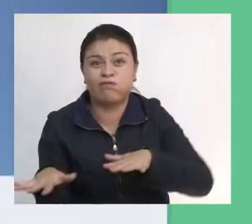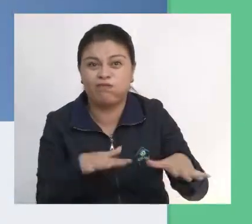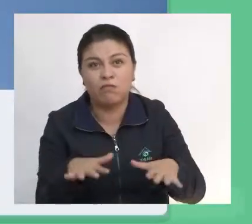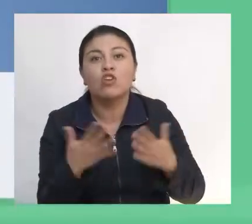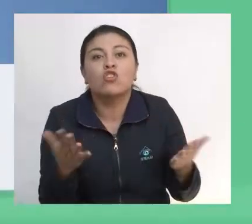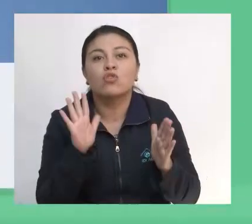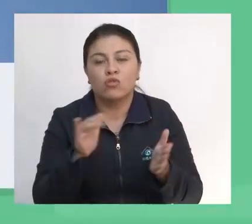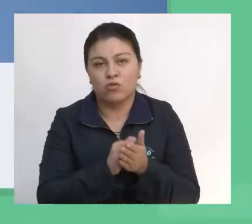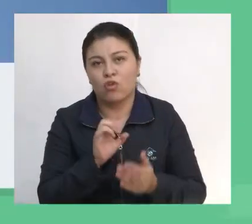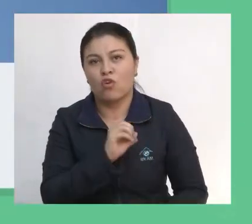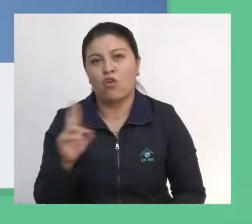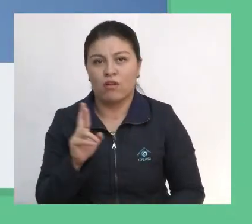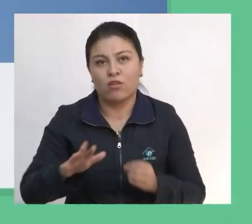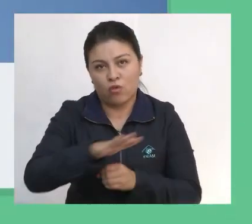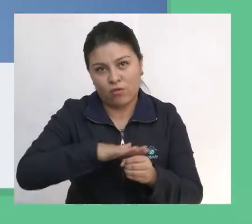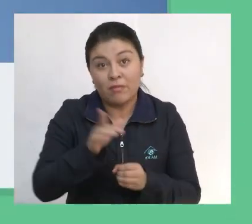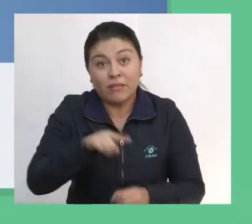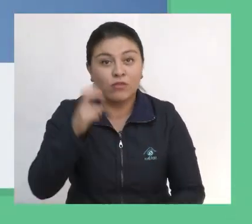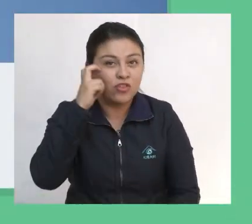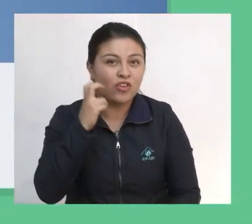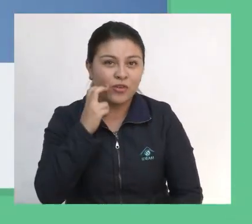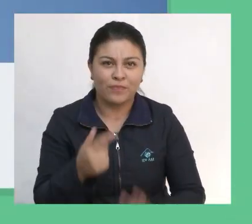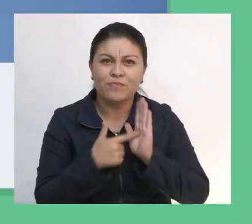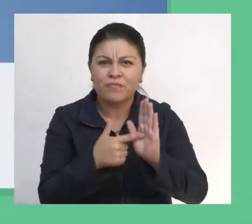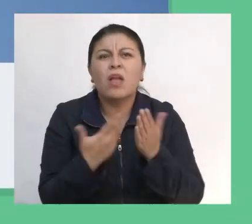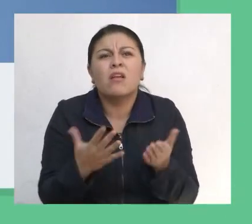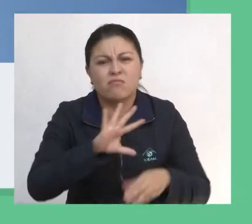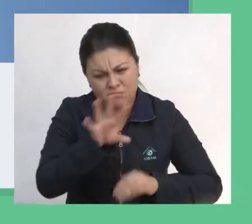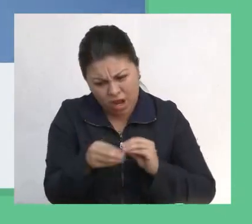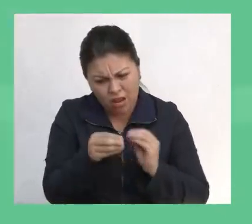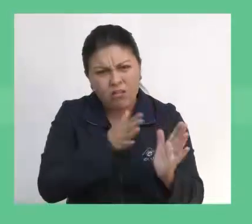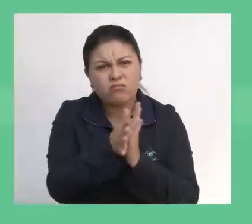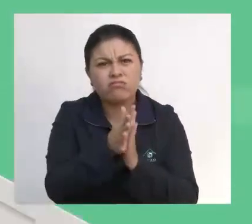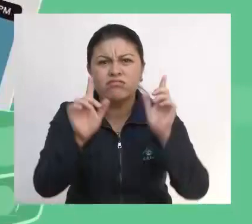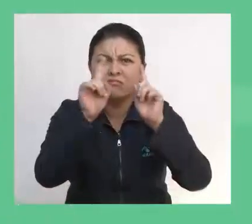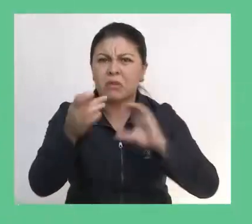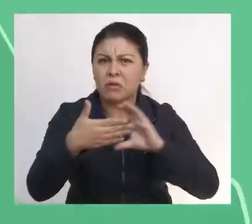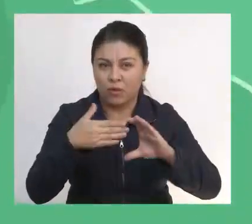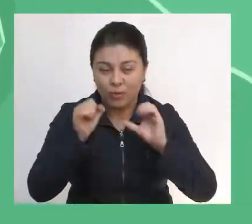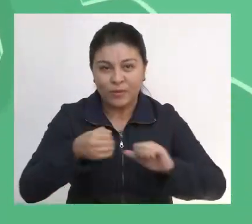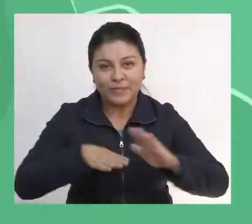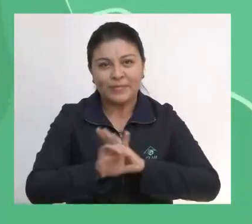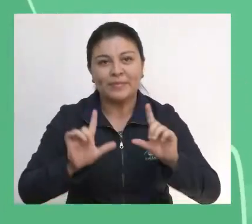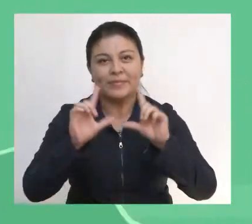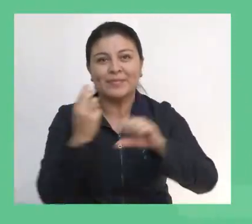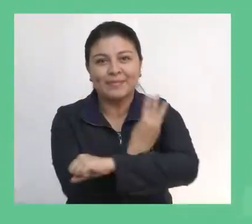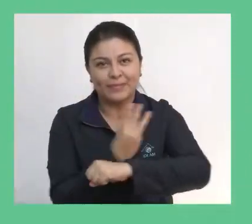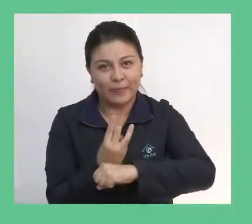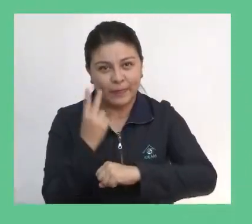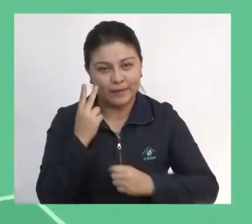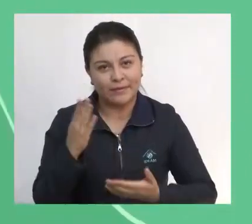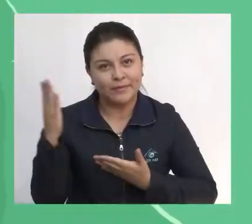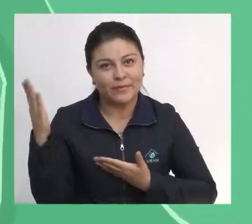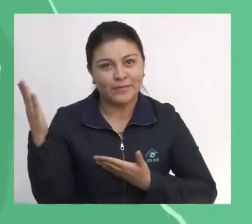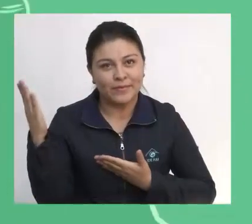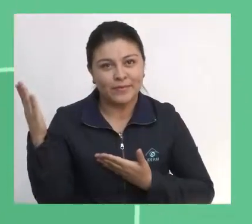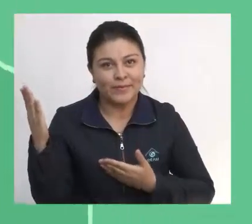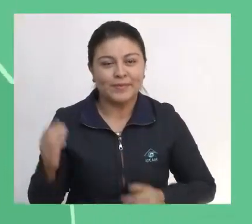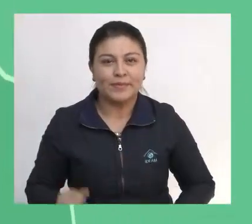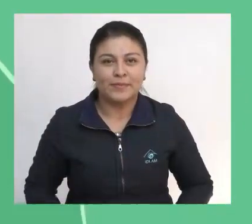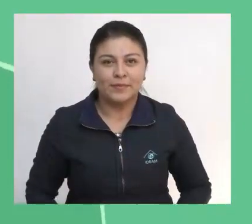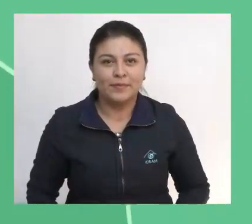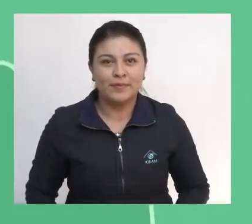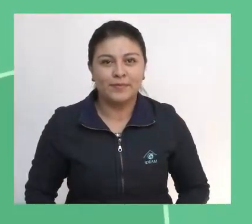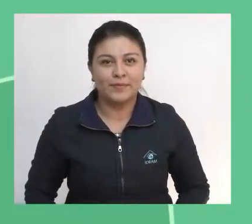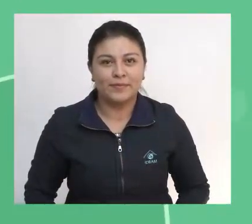visítenos en www.ideam.gov.co Y para estar informado al instante, descargue nuestra aplicación Mi Pronóstico